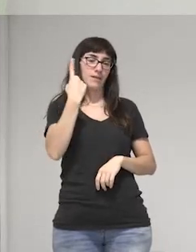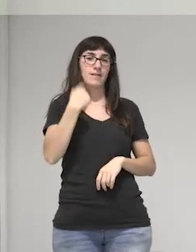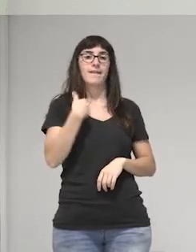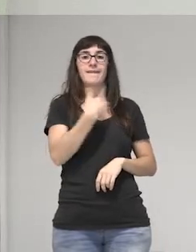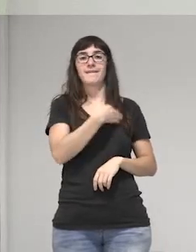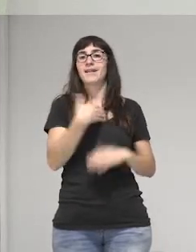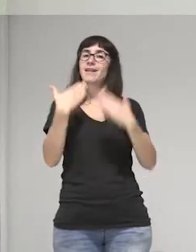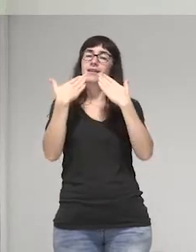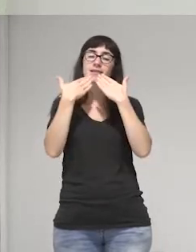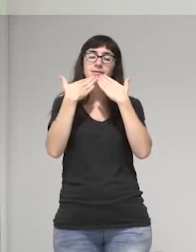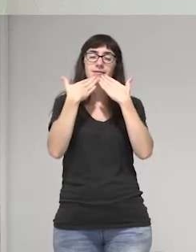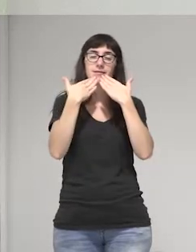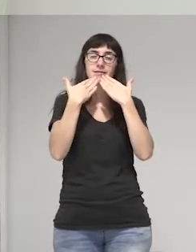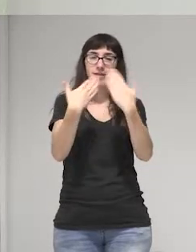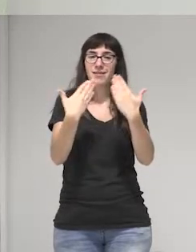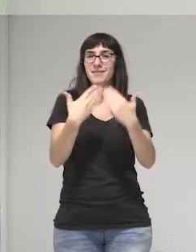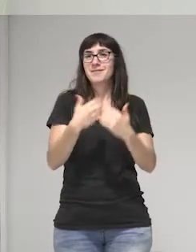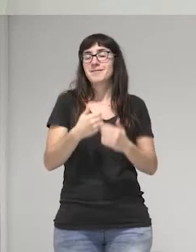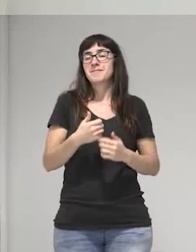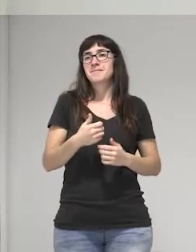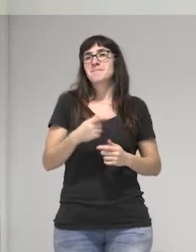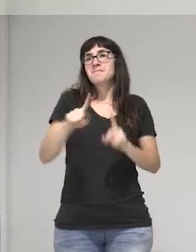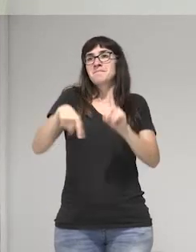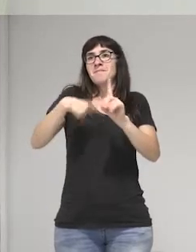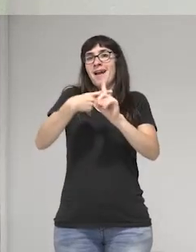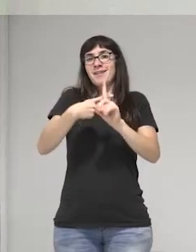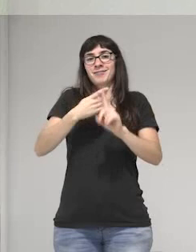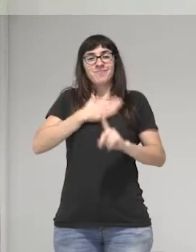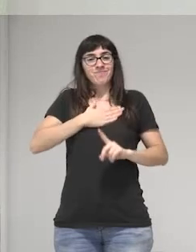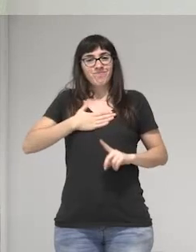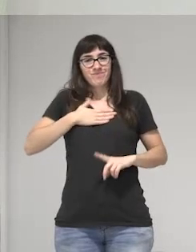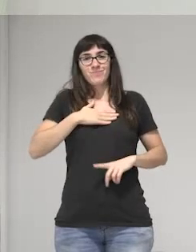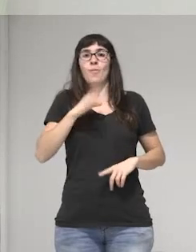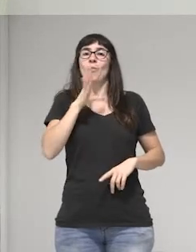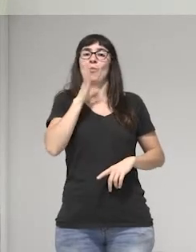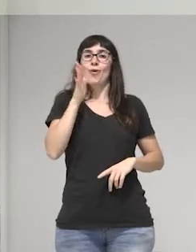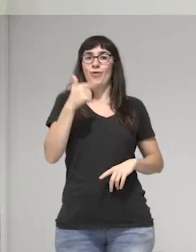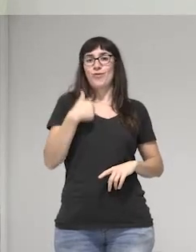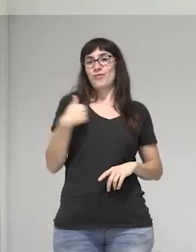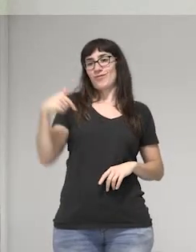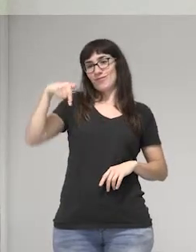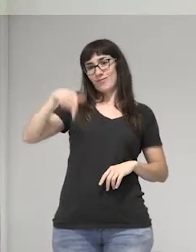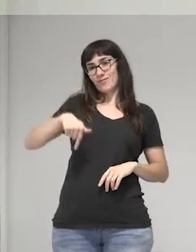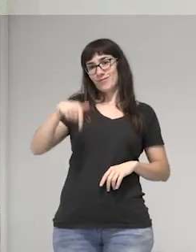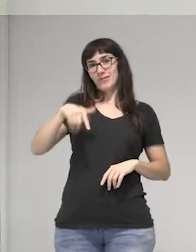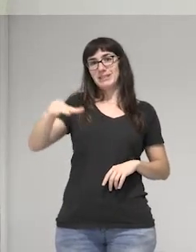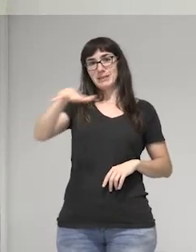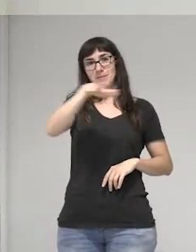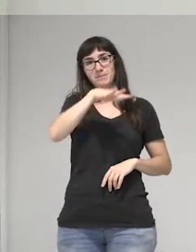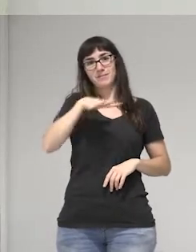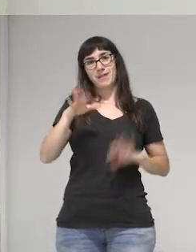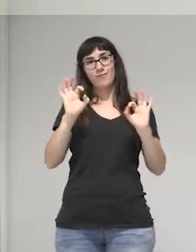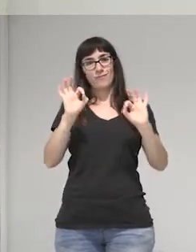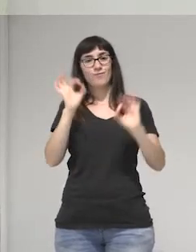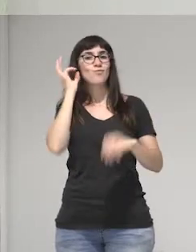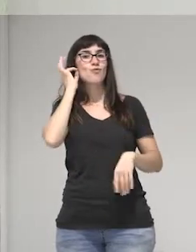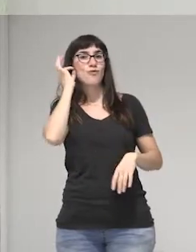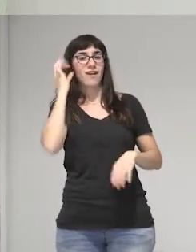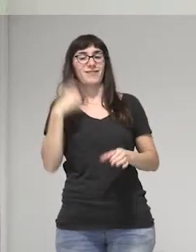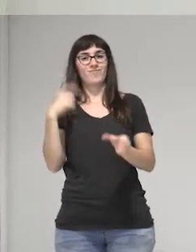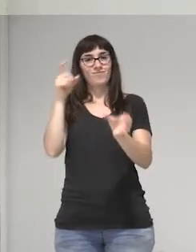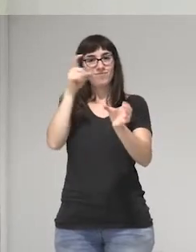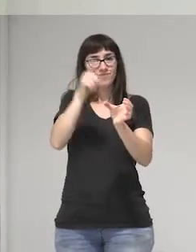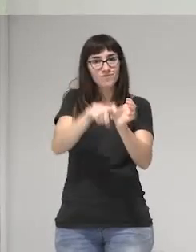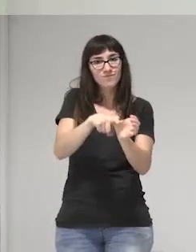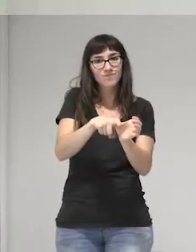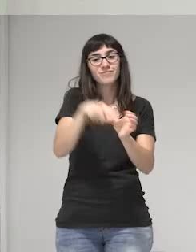congratularme que estoy participando en este espacio de mujeres y en este